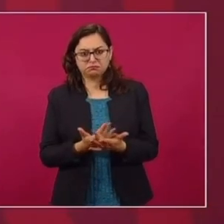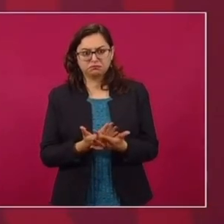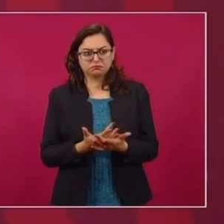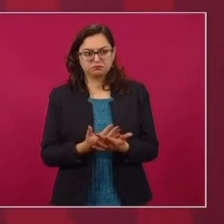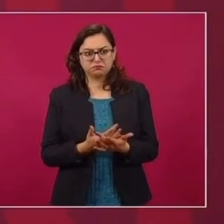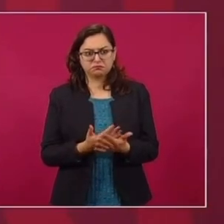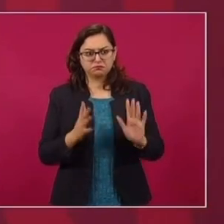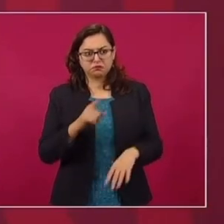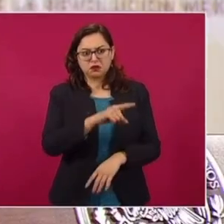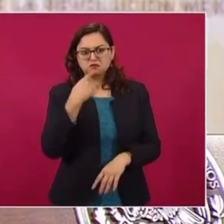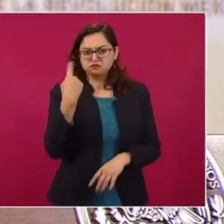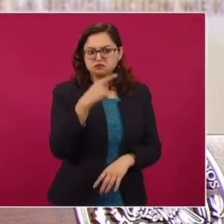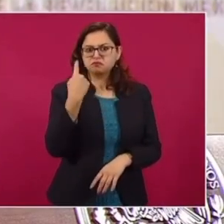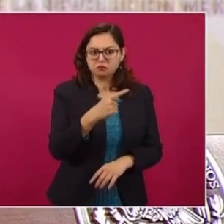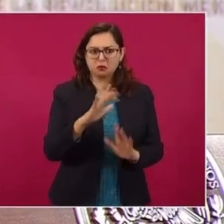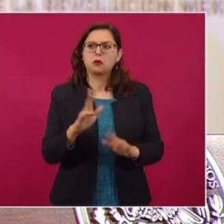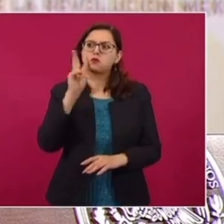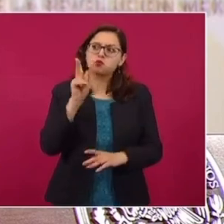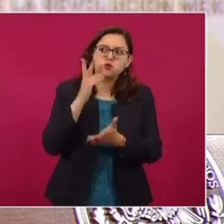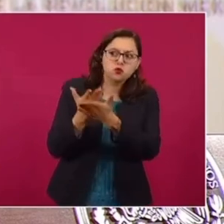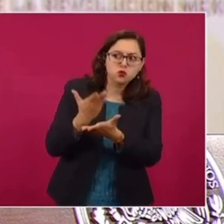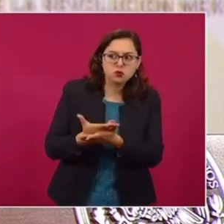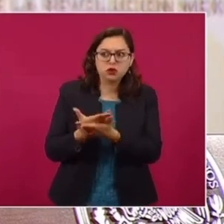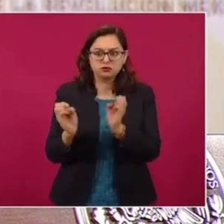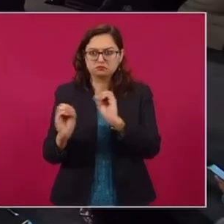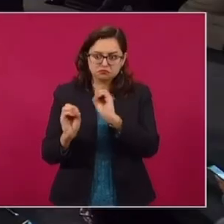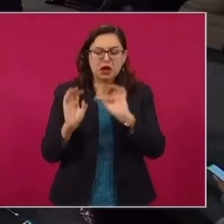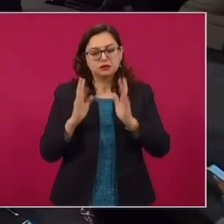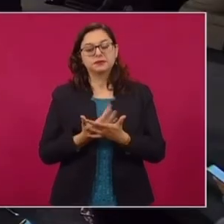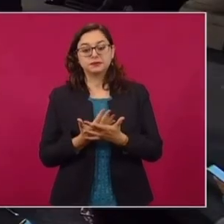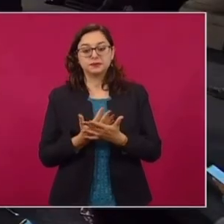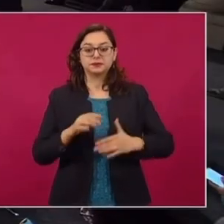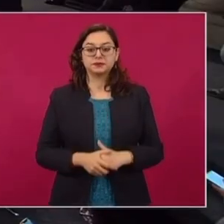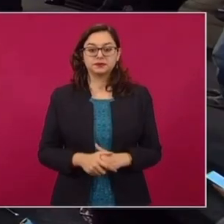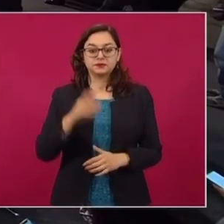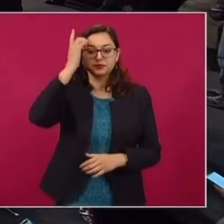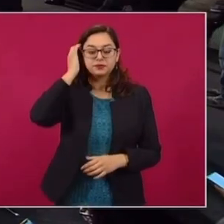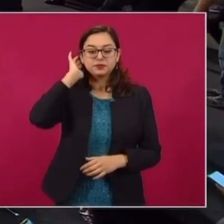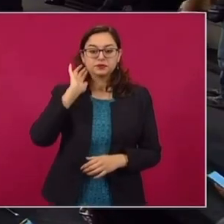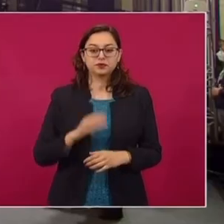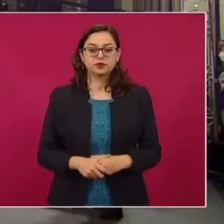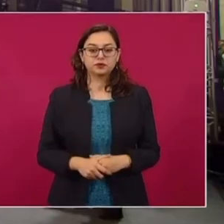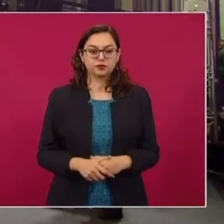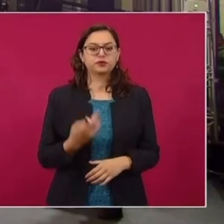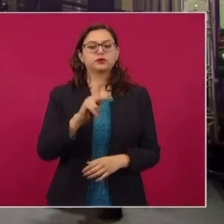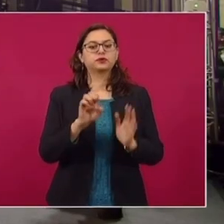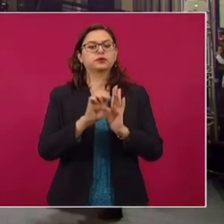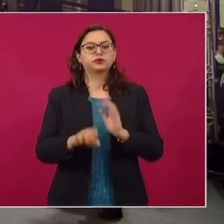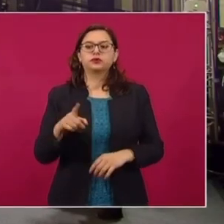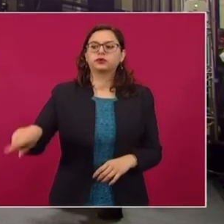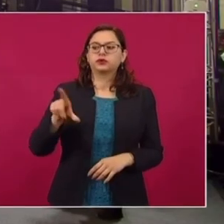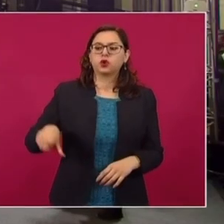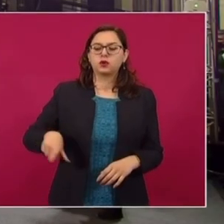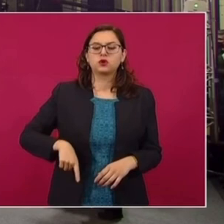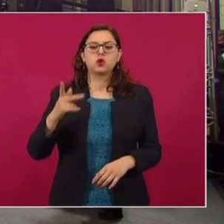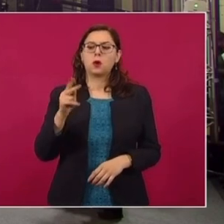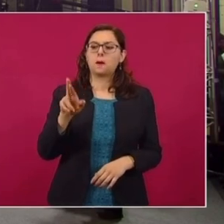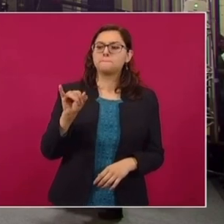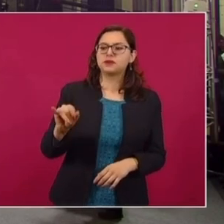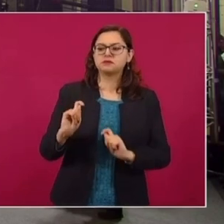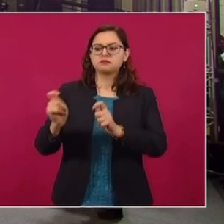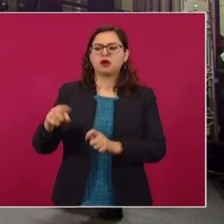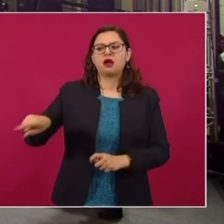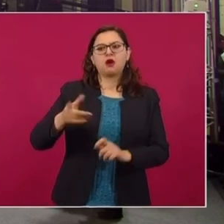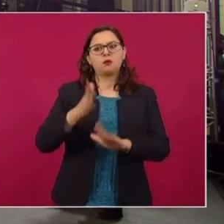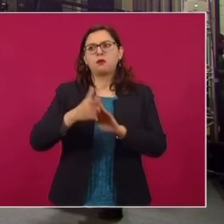haya información, que haya pruebas para no adelantarnos. Pero insistiendo en el caso de los desgobernadores del PRI, ¿por qué ellos son buenos candidatos para representar a